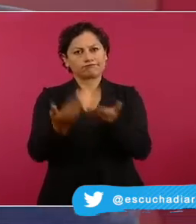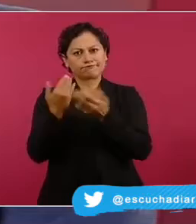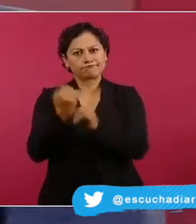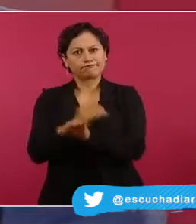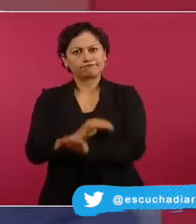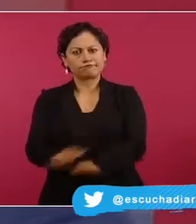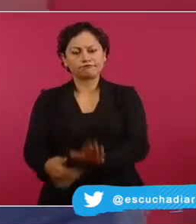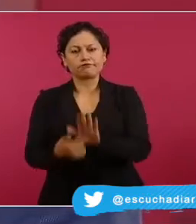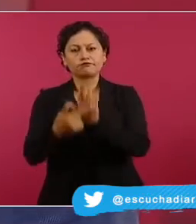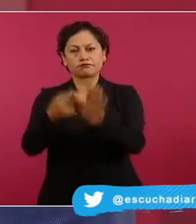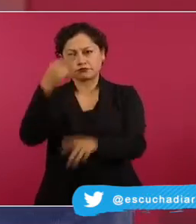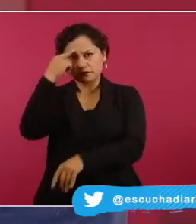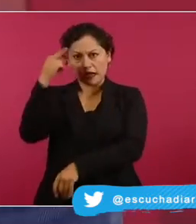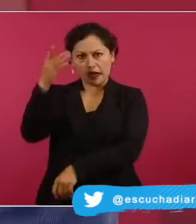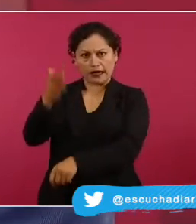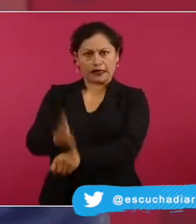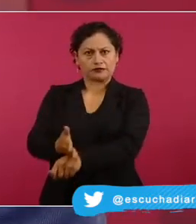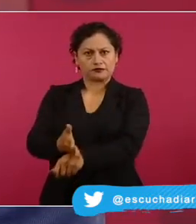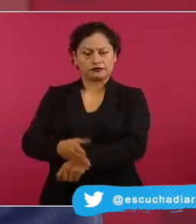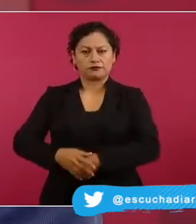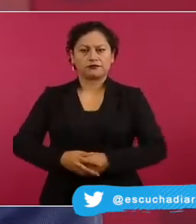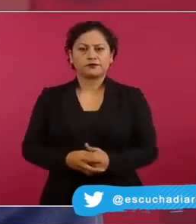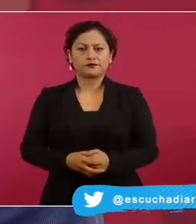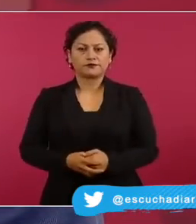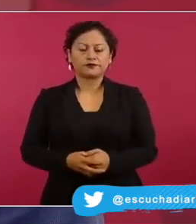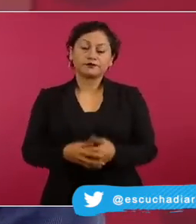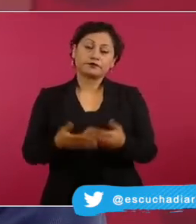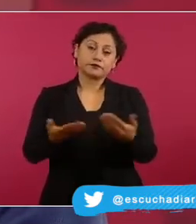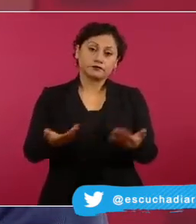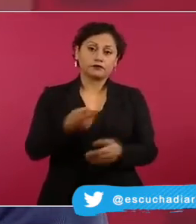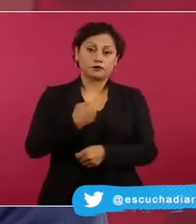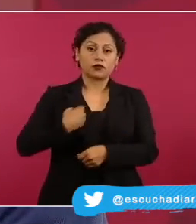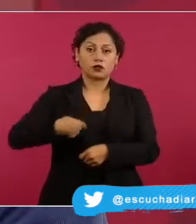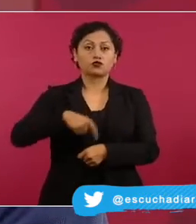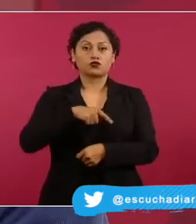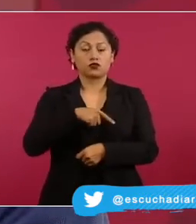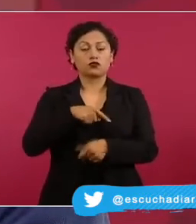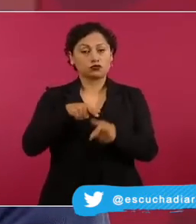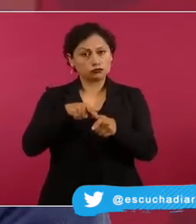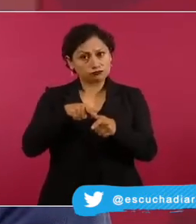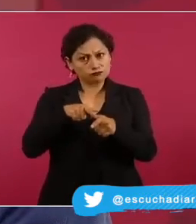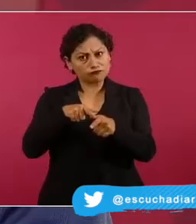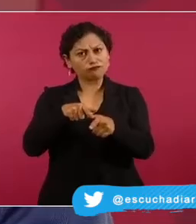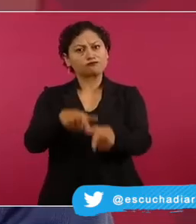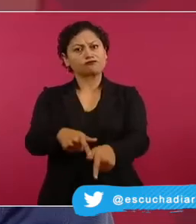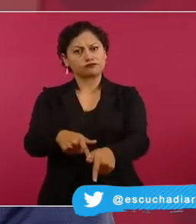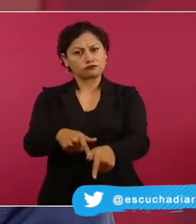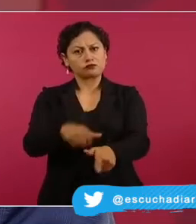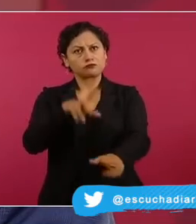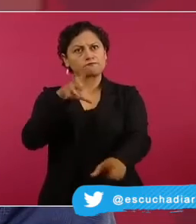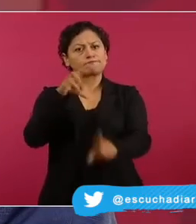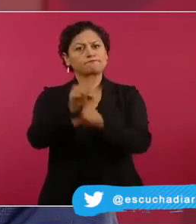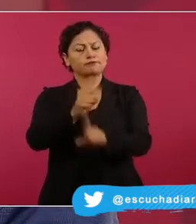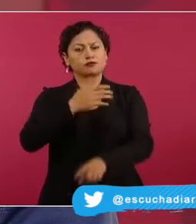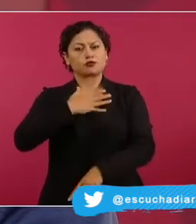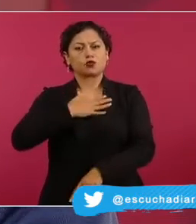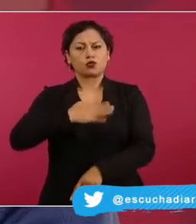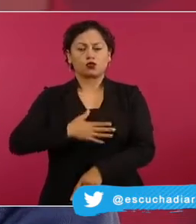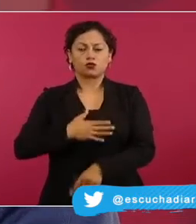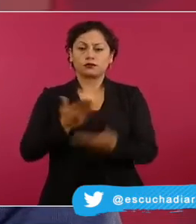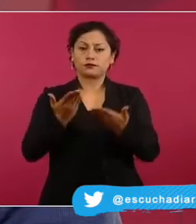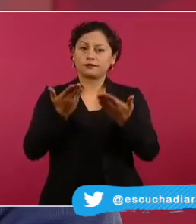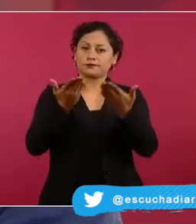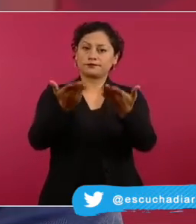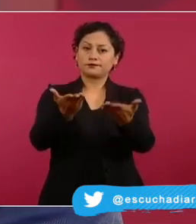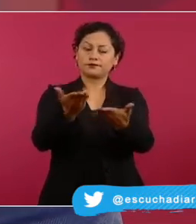sobre la permanencia del ejército indica que no se le llamará consulta ya que no se desea que participe el ine porque pediría mucho